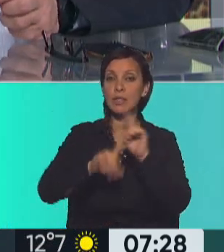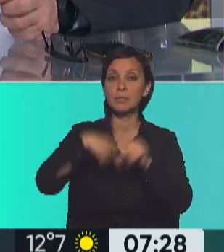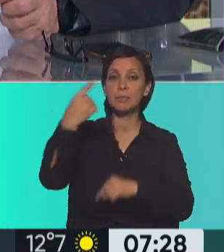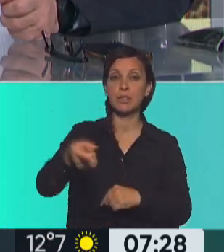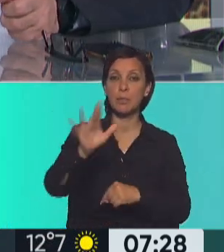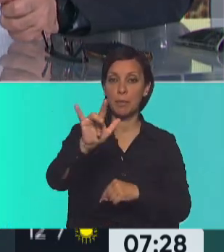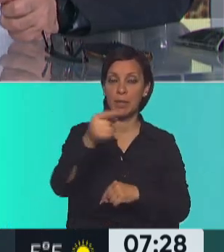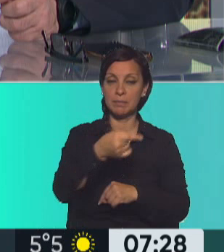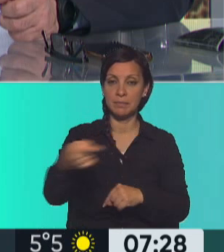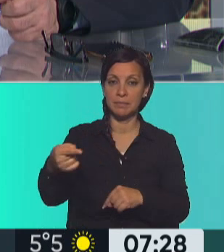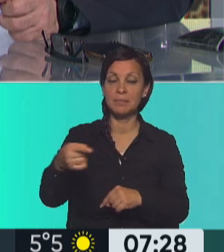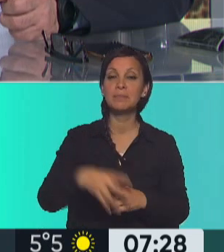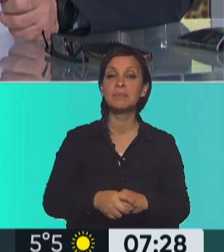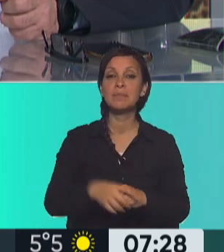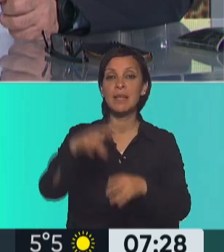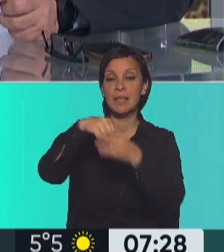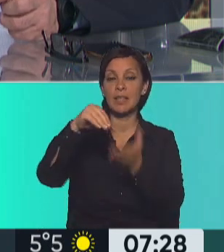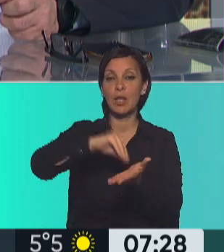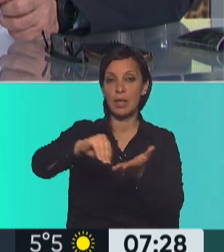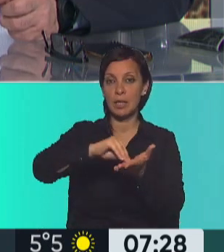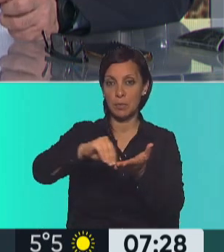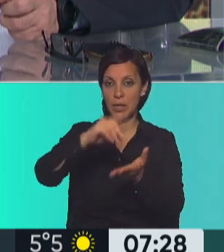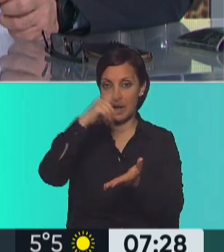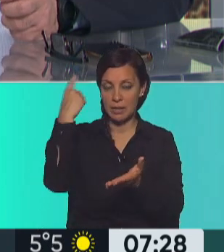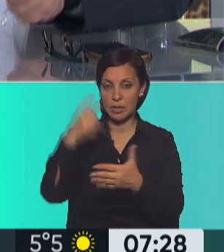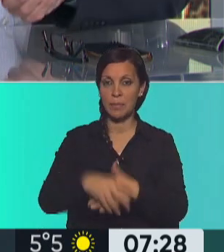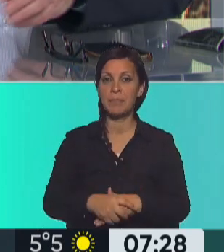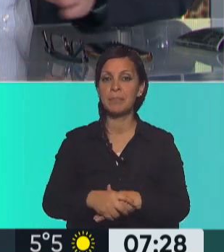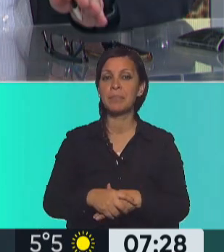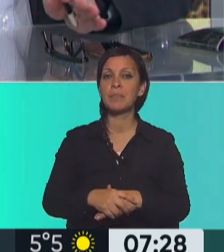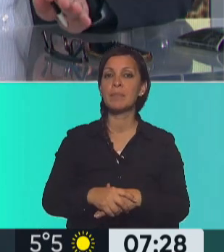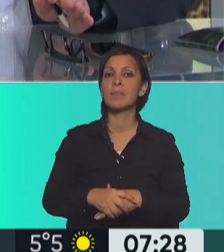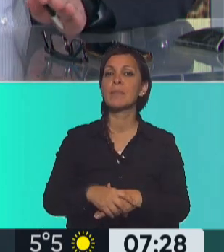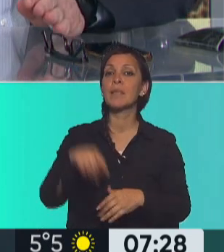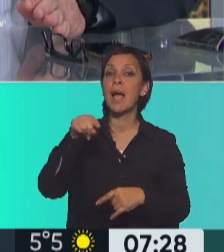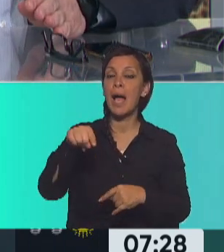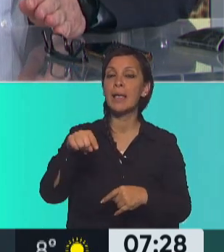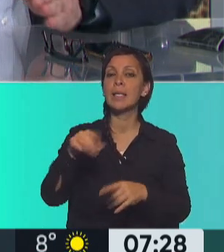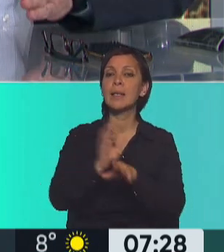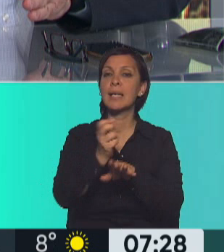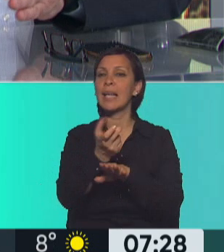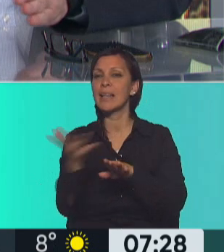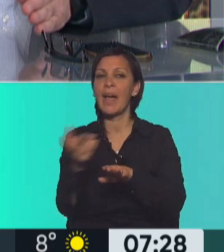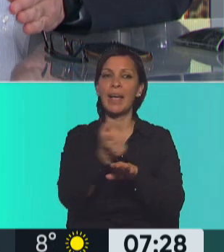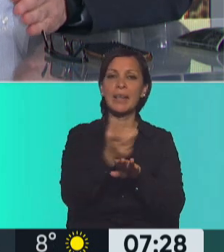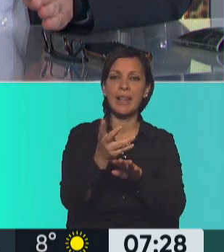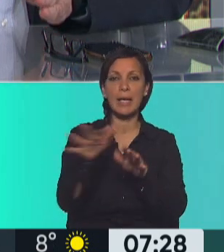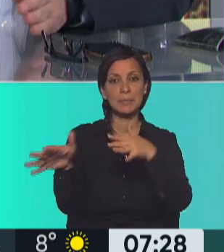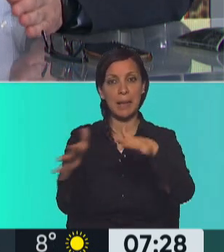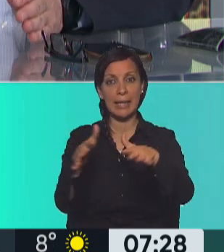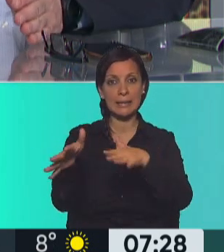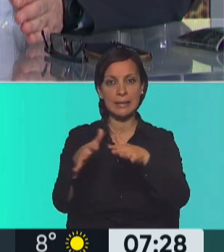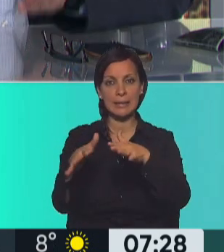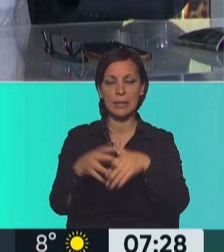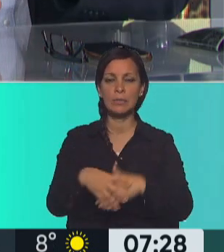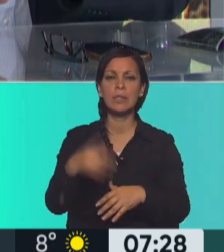semana que viene en el recinto de la Cámara de Diputados de la Nación. La Cámara de Diputados, los números están parejos. Ahí definen quiénes